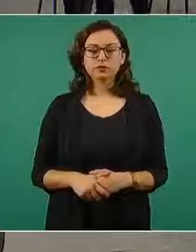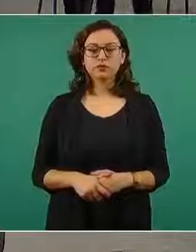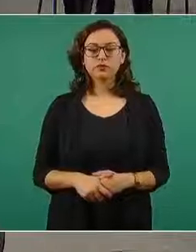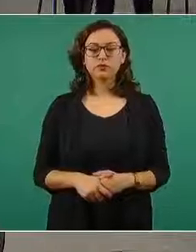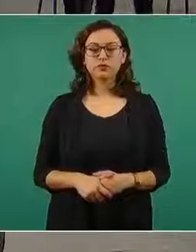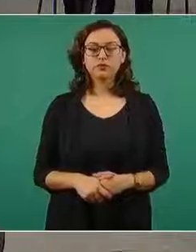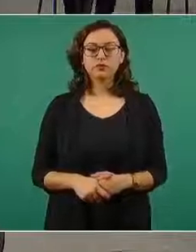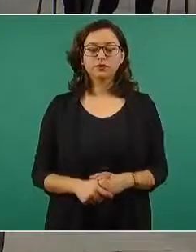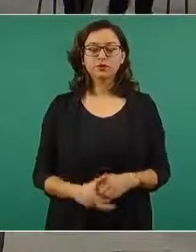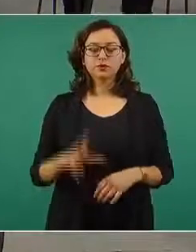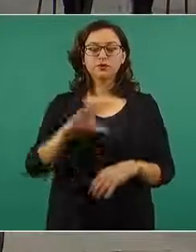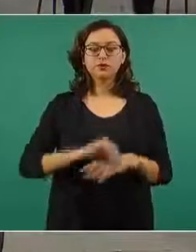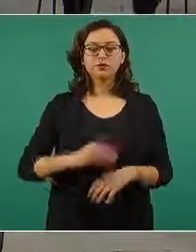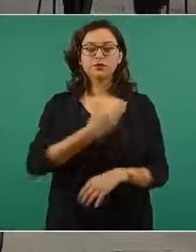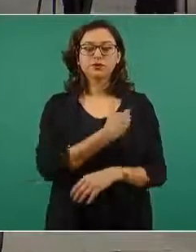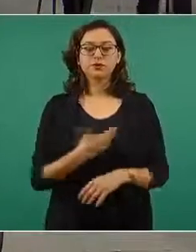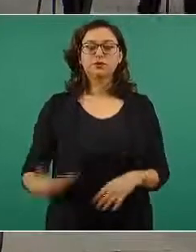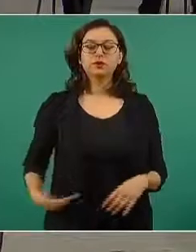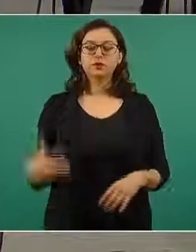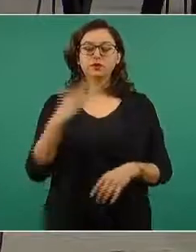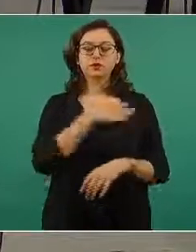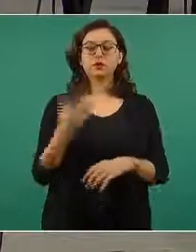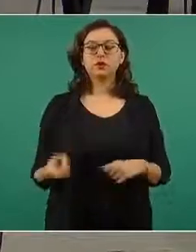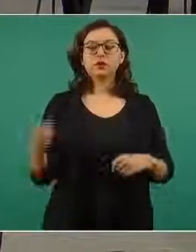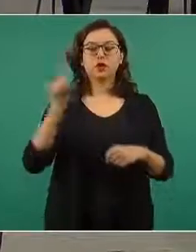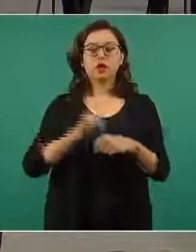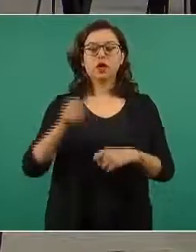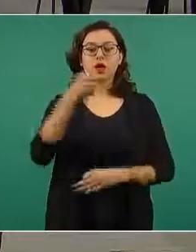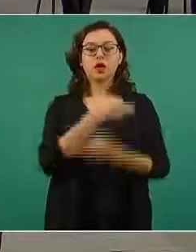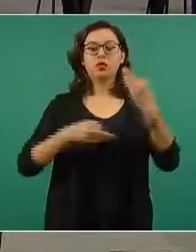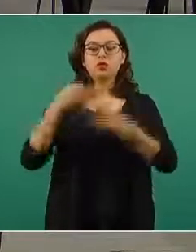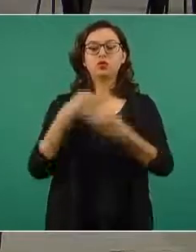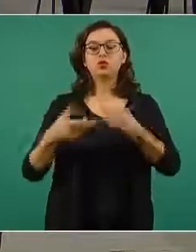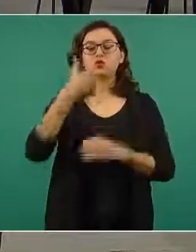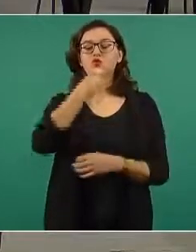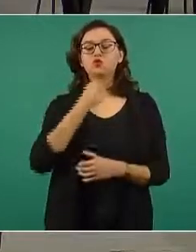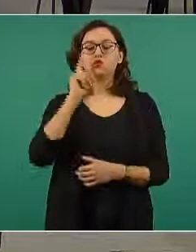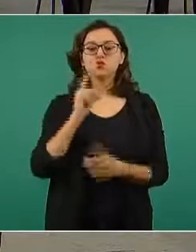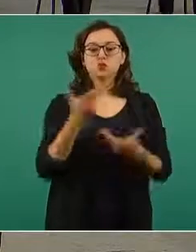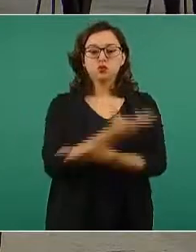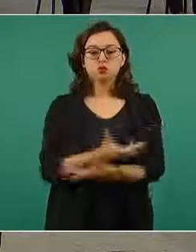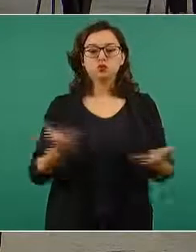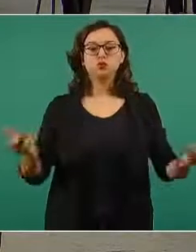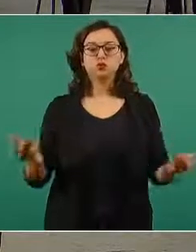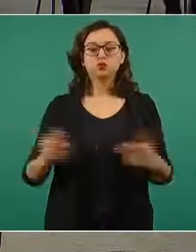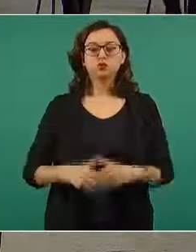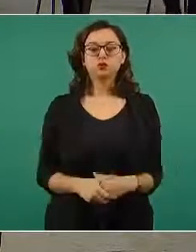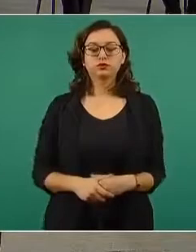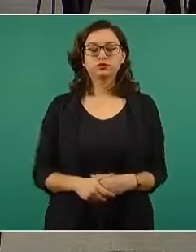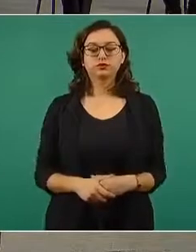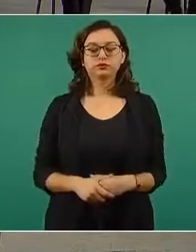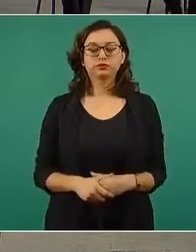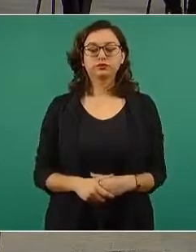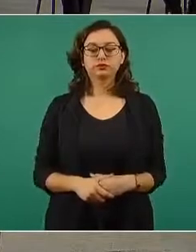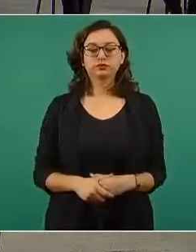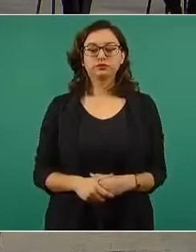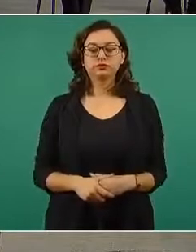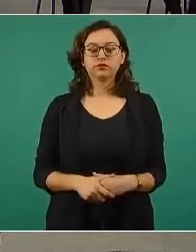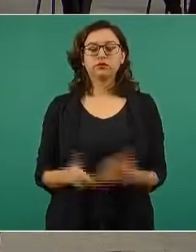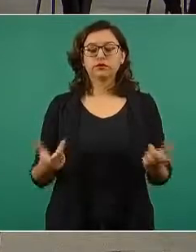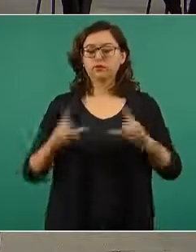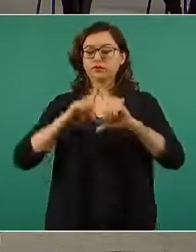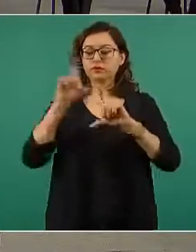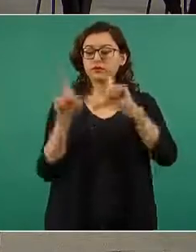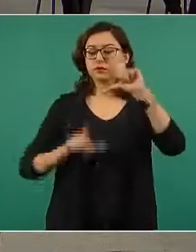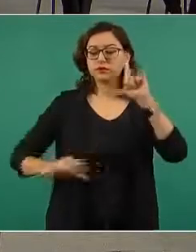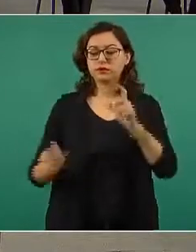Muy buenos días a todos y todas ustedes. Como ven, la Política Nacional de Vacunación, dirigida por